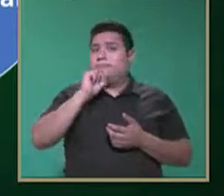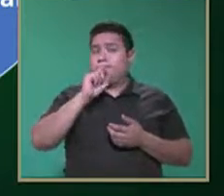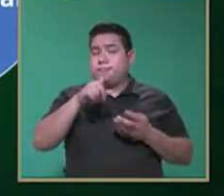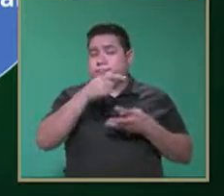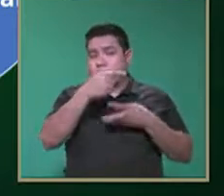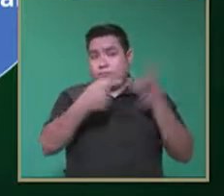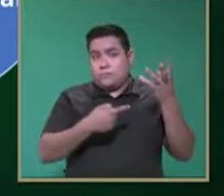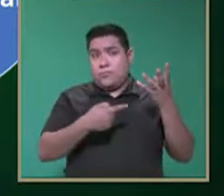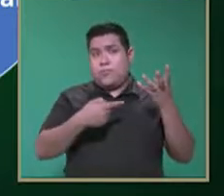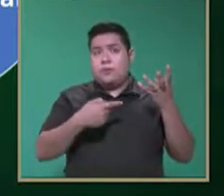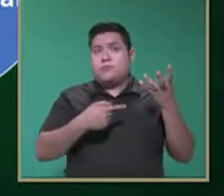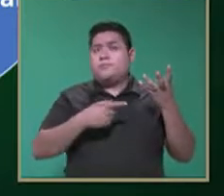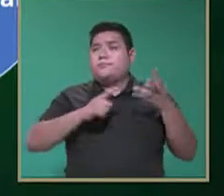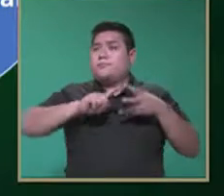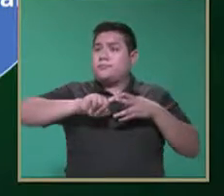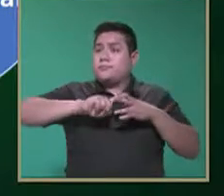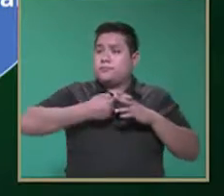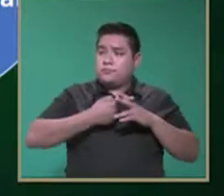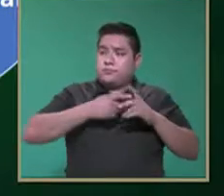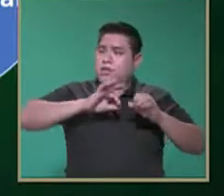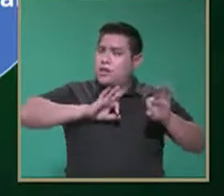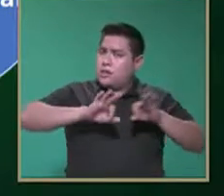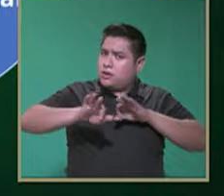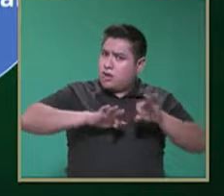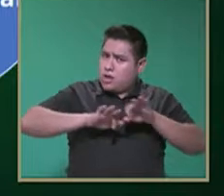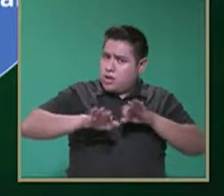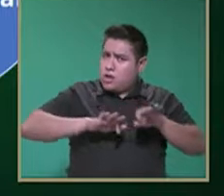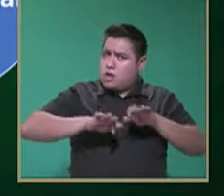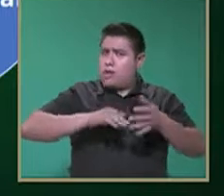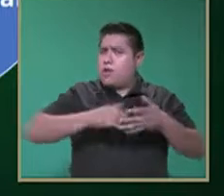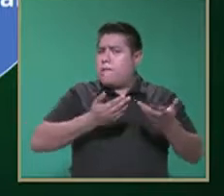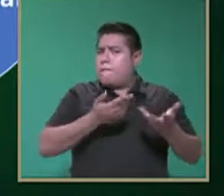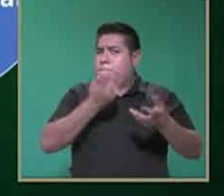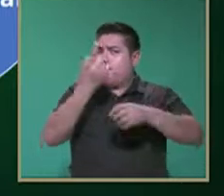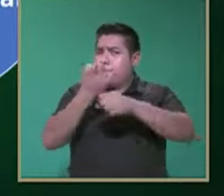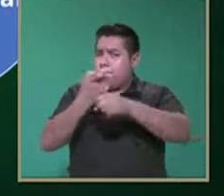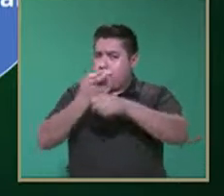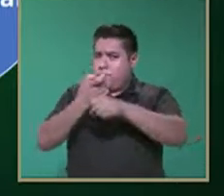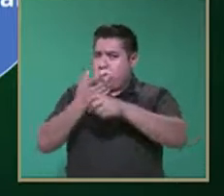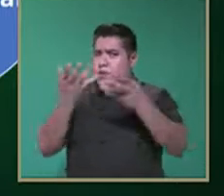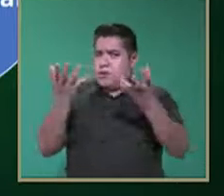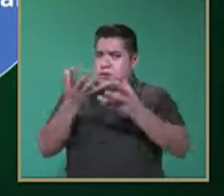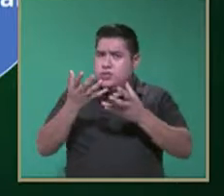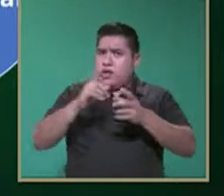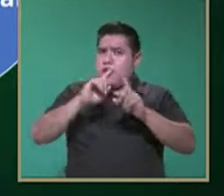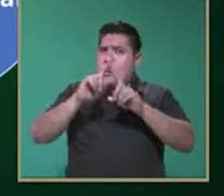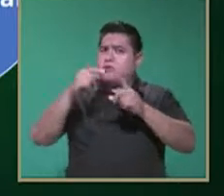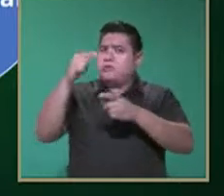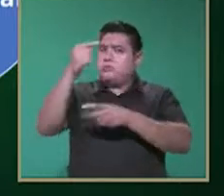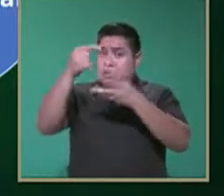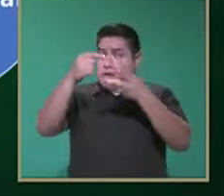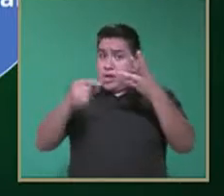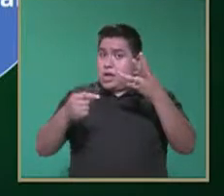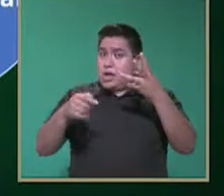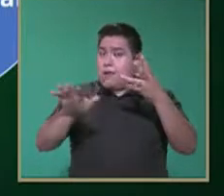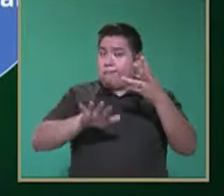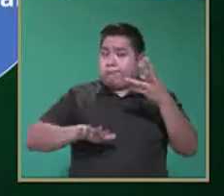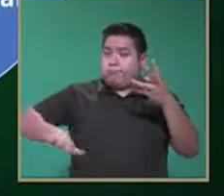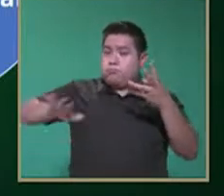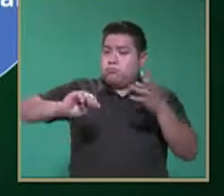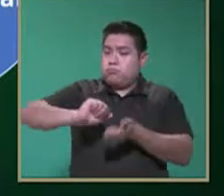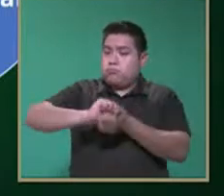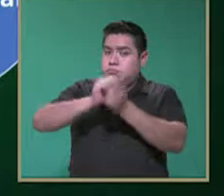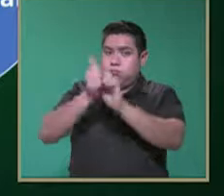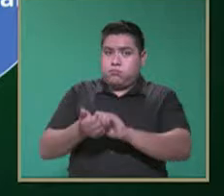empezar a trabajar primeramente realizando adaptaciones ambientales.